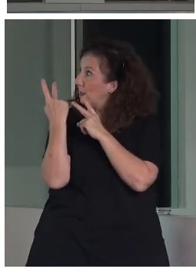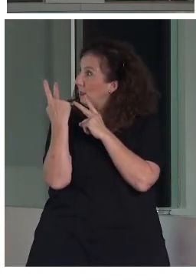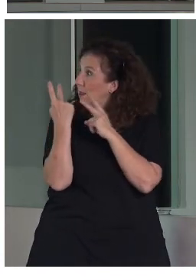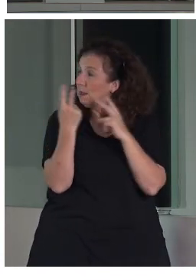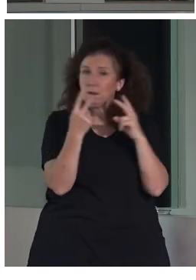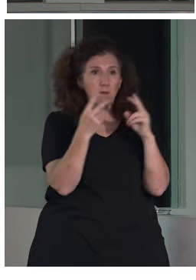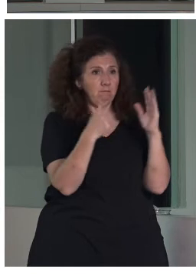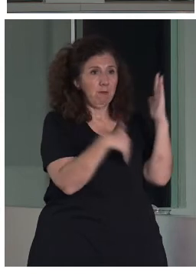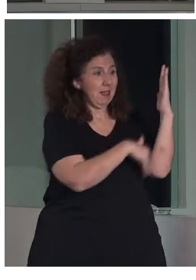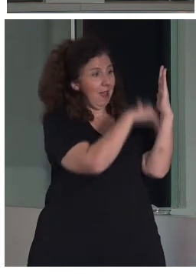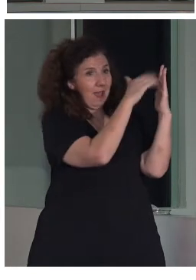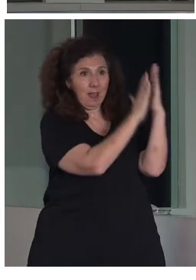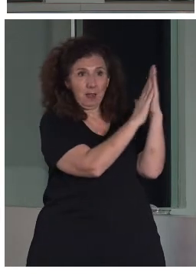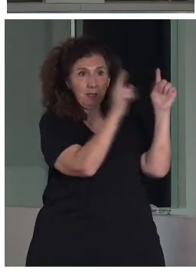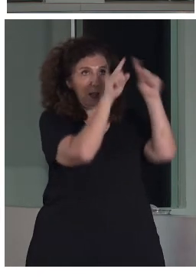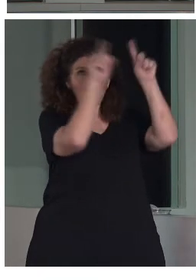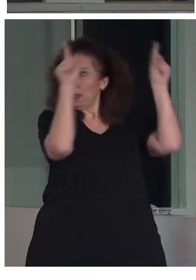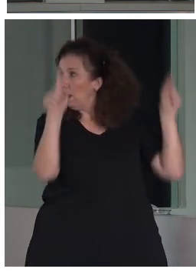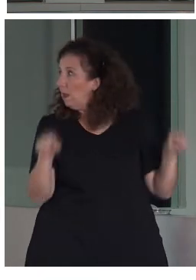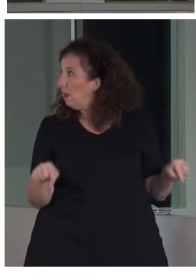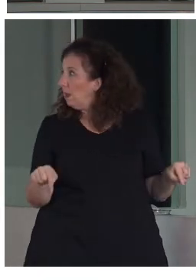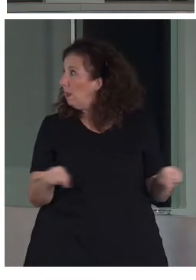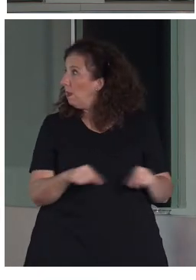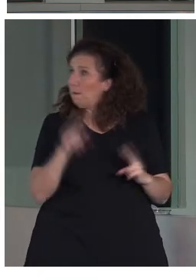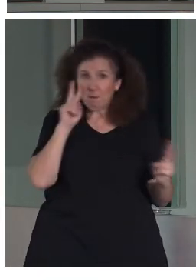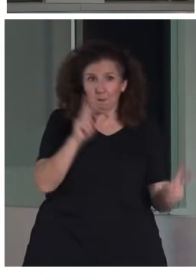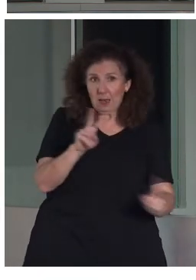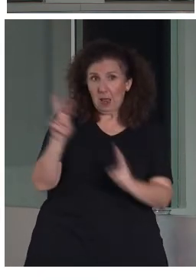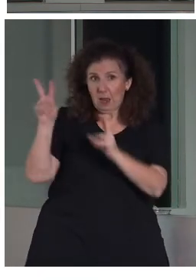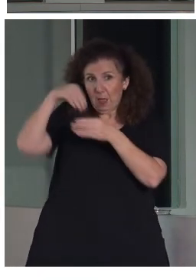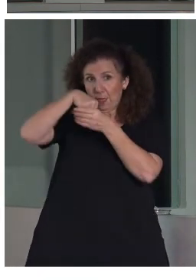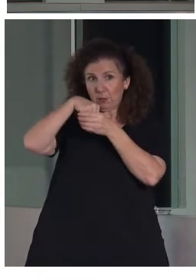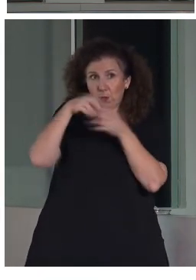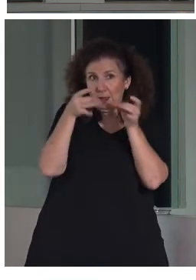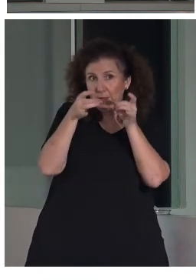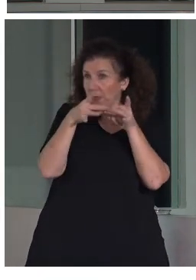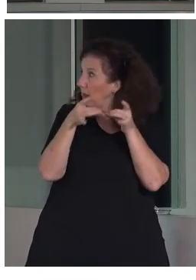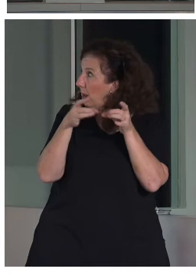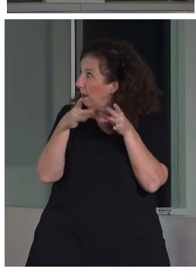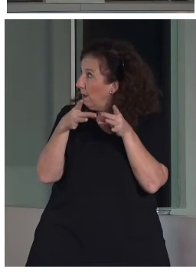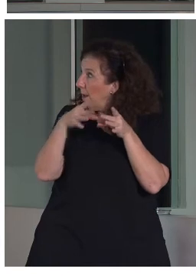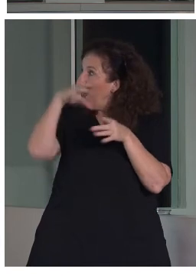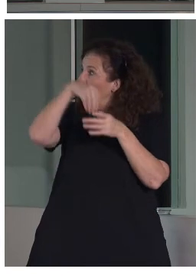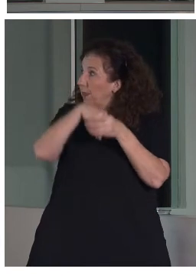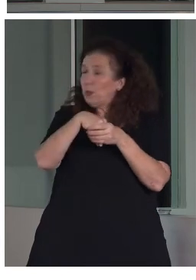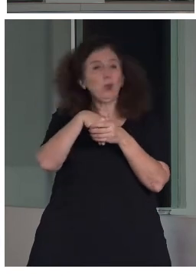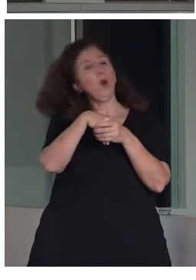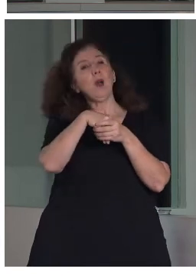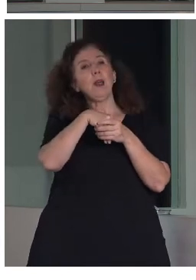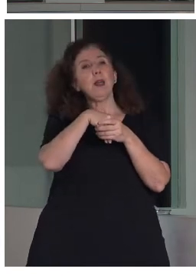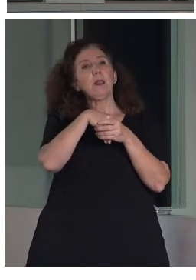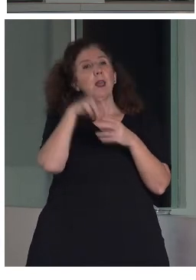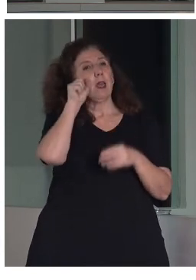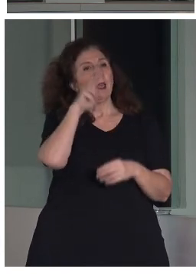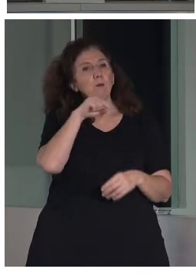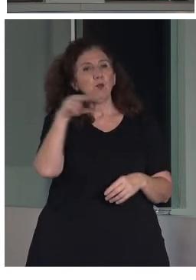importante, tal que así. Dentro del Museo Nacional de Ciencias Naturales, en donde hay una exposición